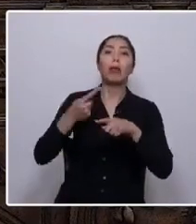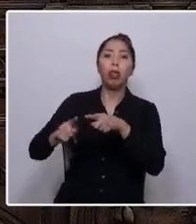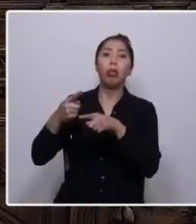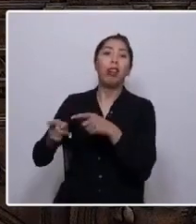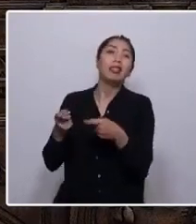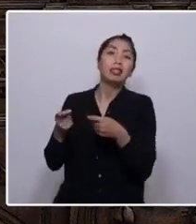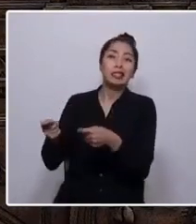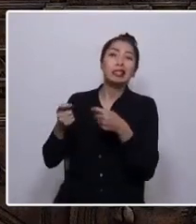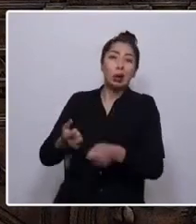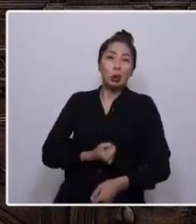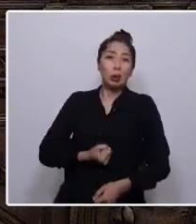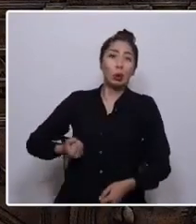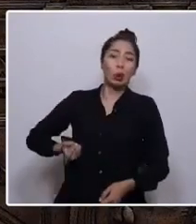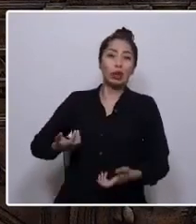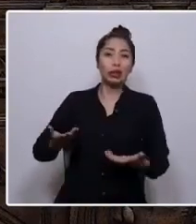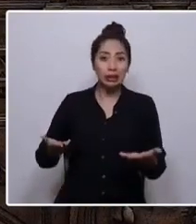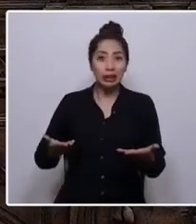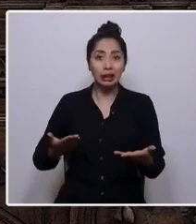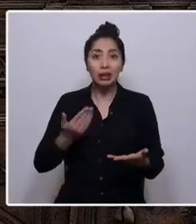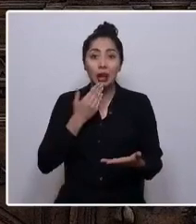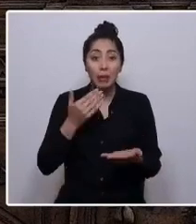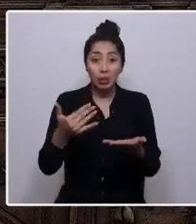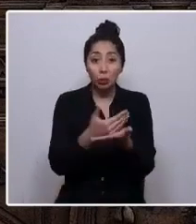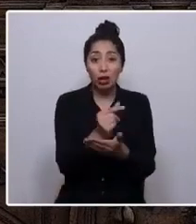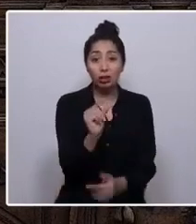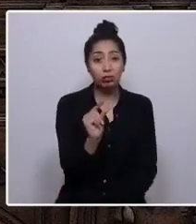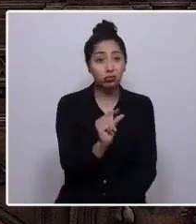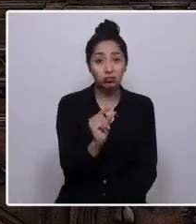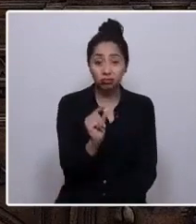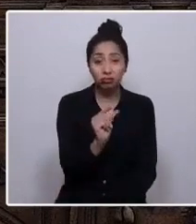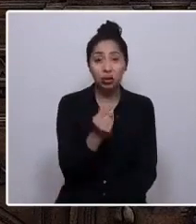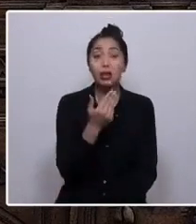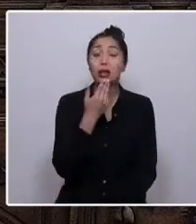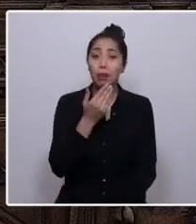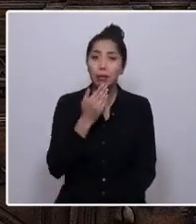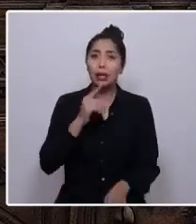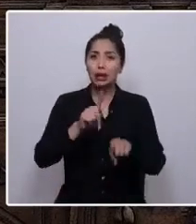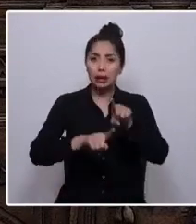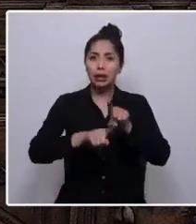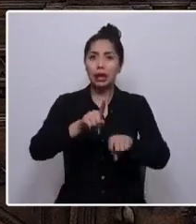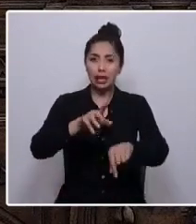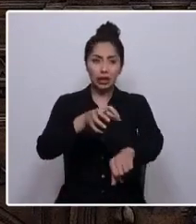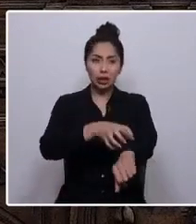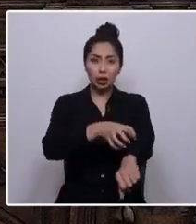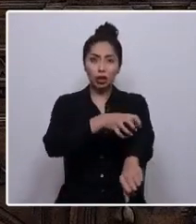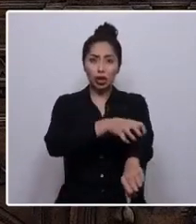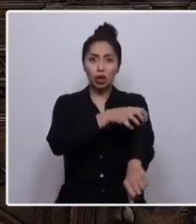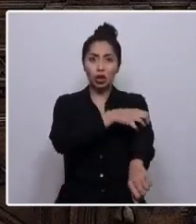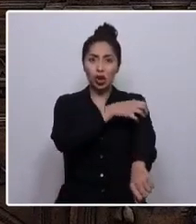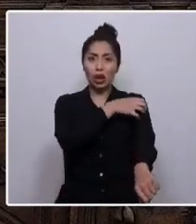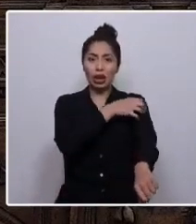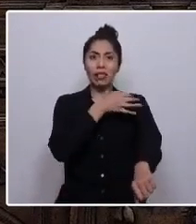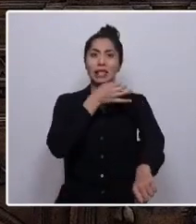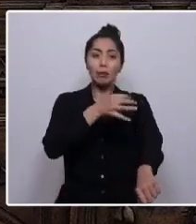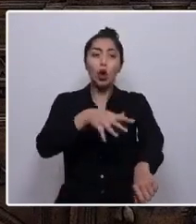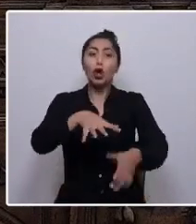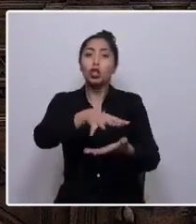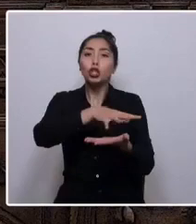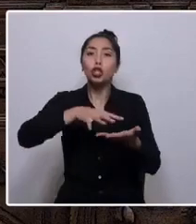ingreso digno, con territorios que de manera obscena llamamos zonas de sacrificio.